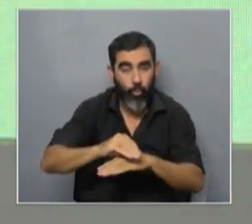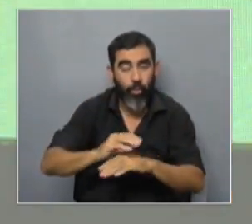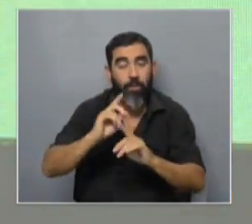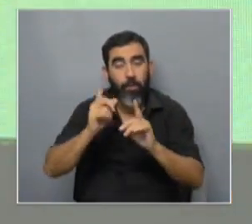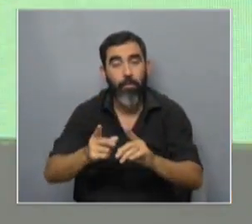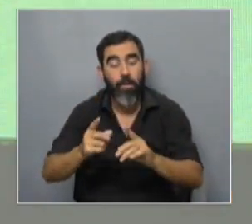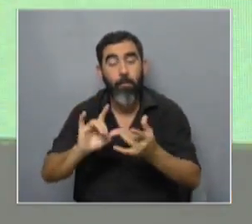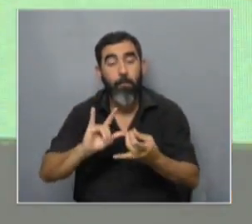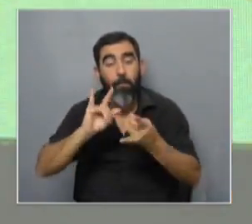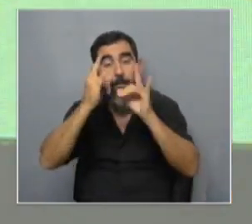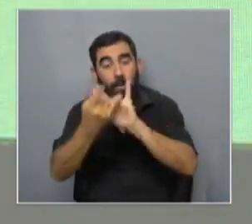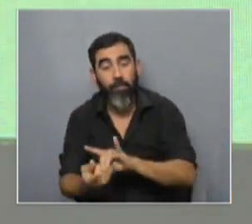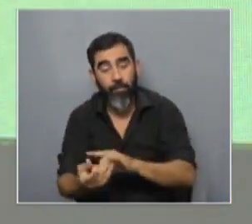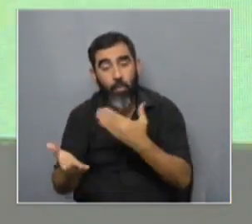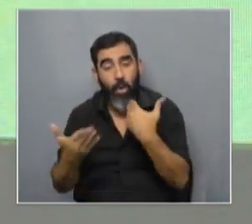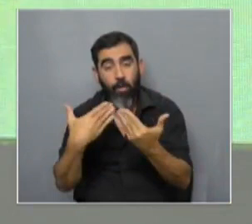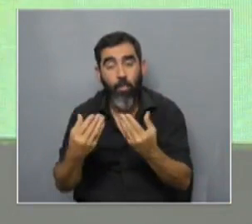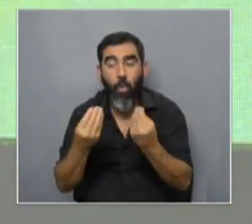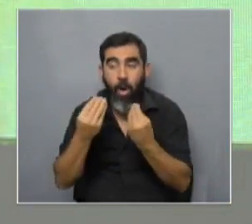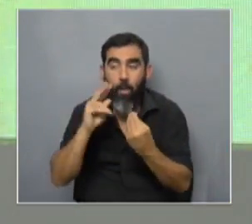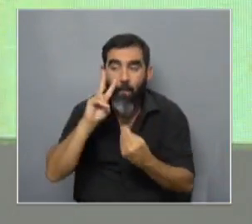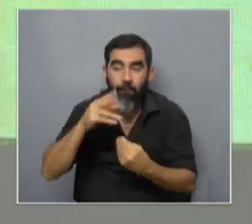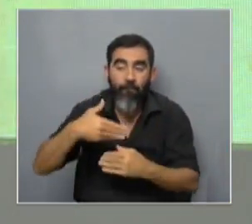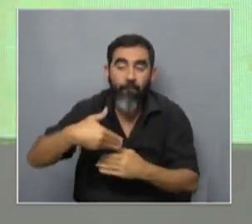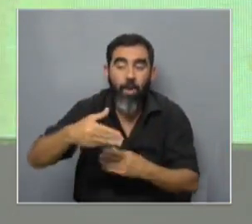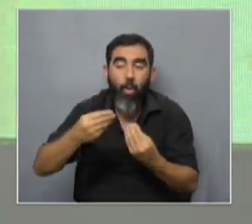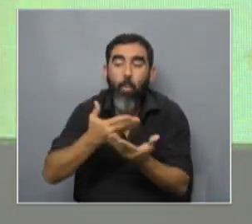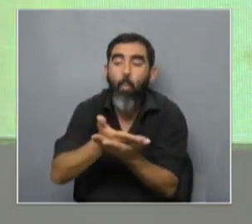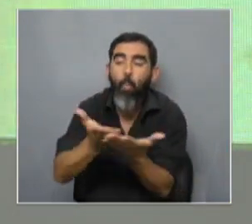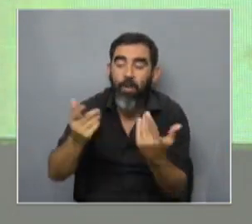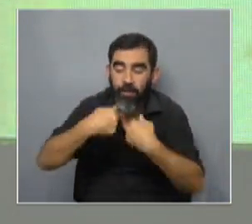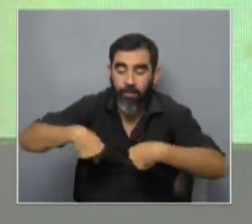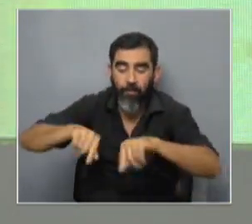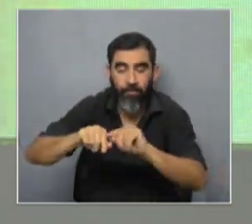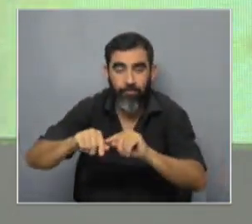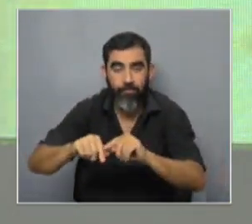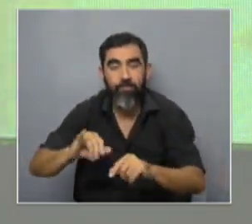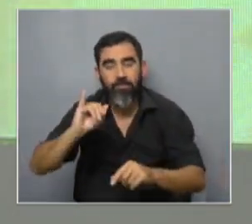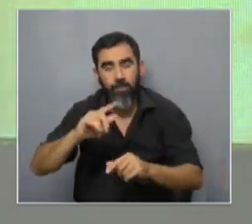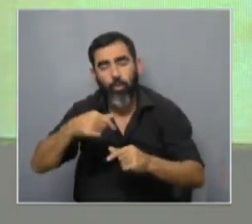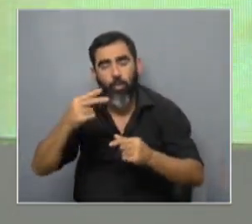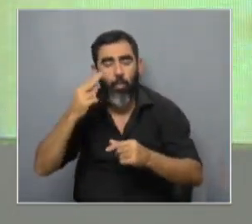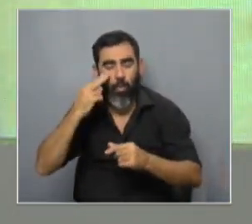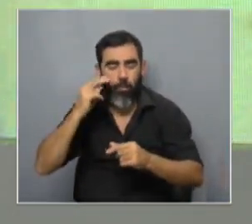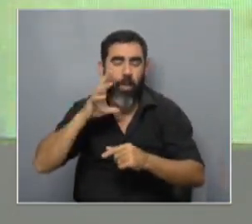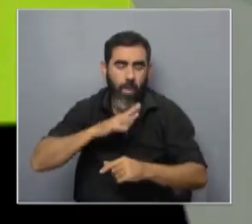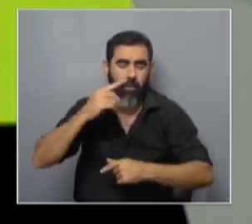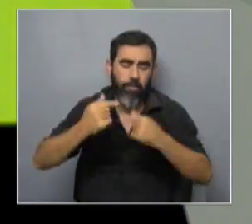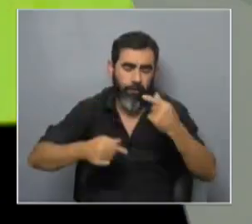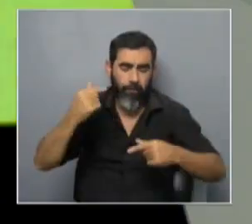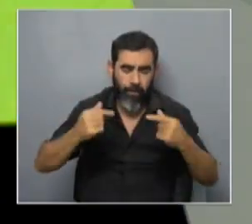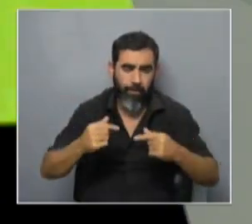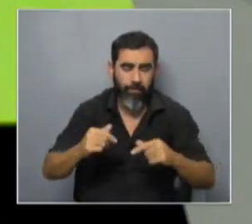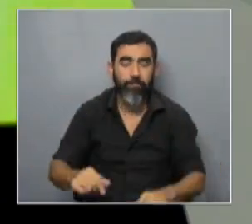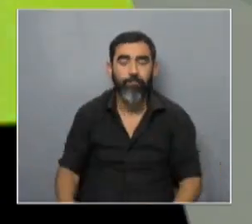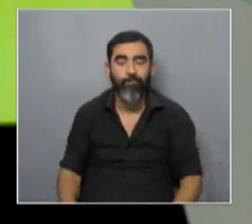el Parlamento para ver qué señales van a haber más allá de otra serie de problemas que tenemos como ser de políticas